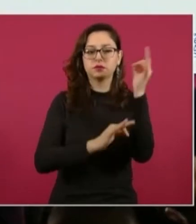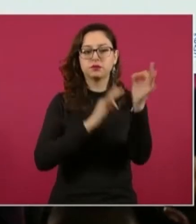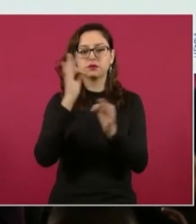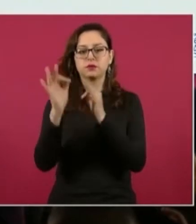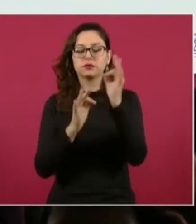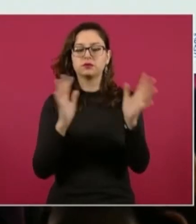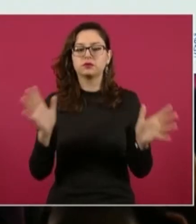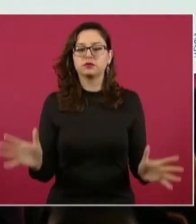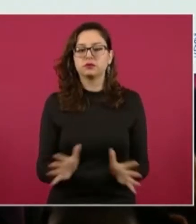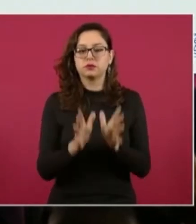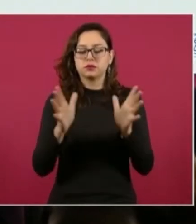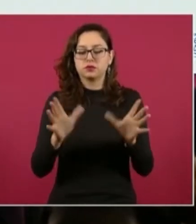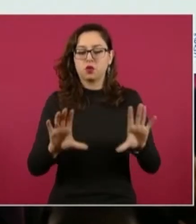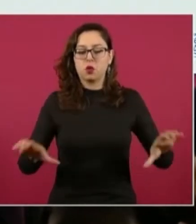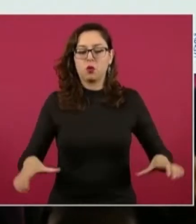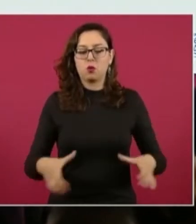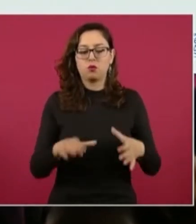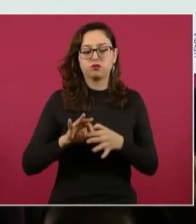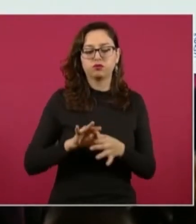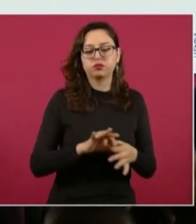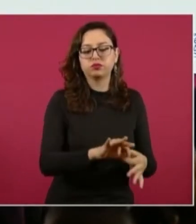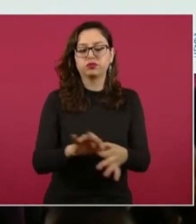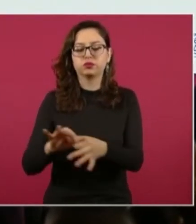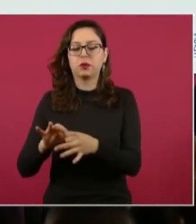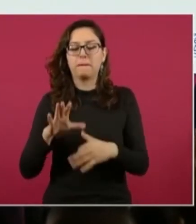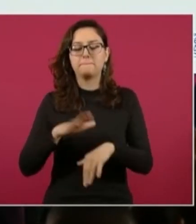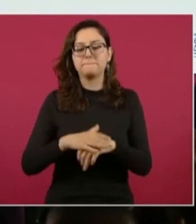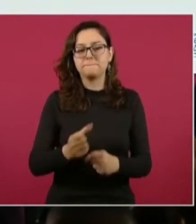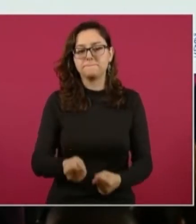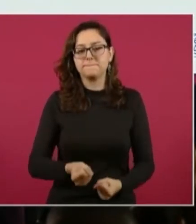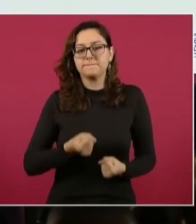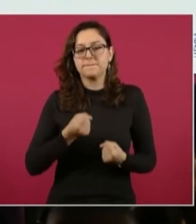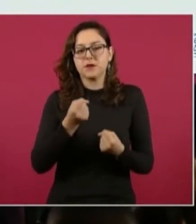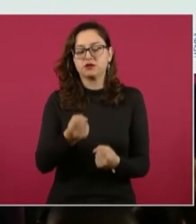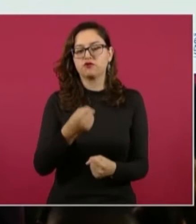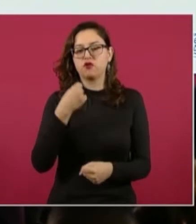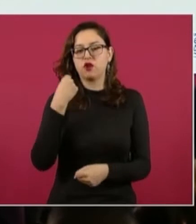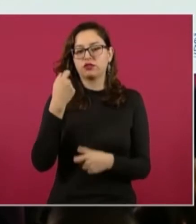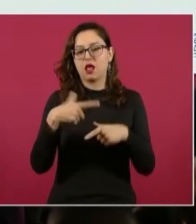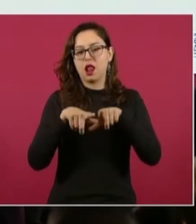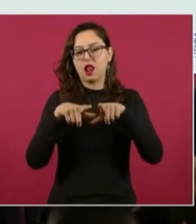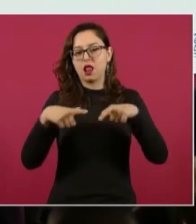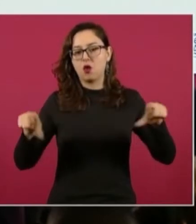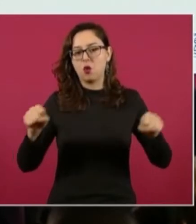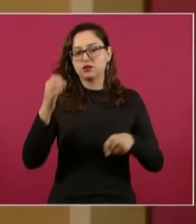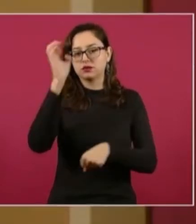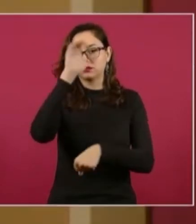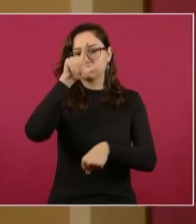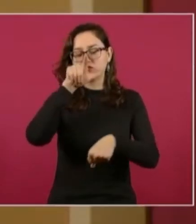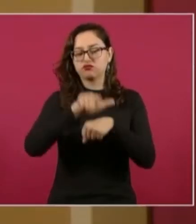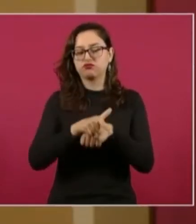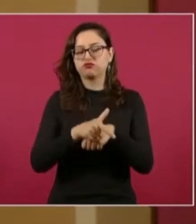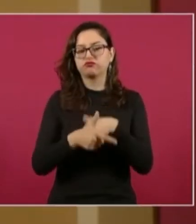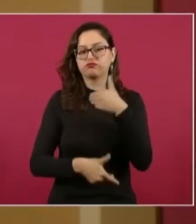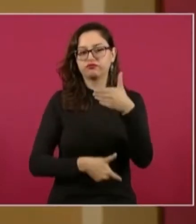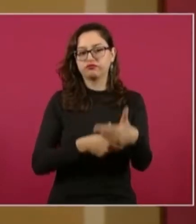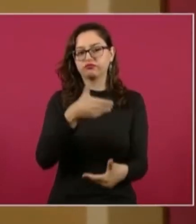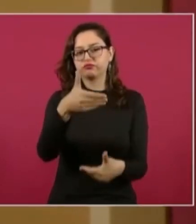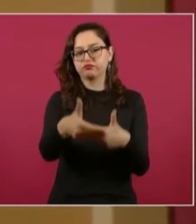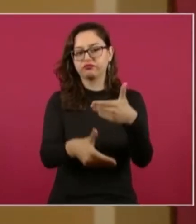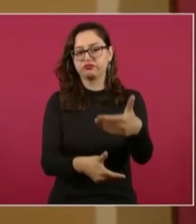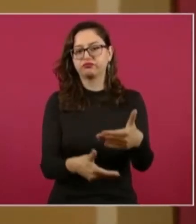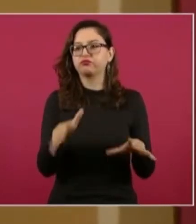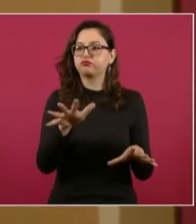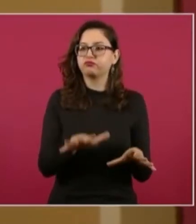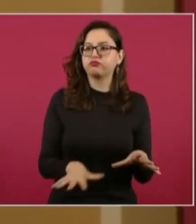vinculación para proteger, fortalecer y desarrollar el patrimonio lingüístico y cultural y contribuir en la construcción